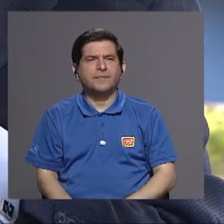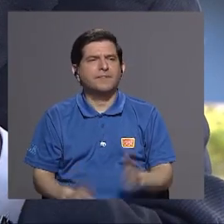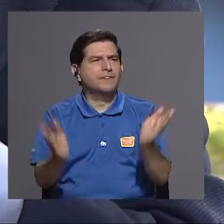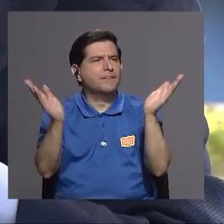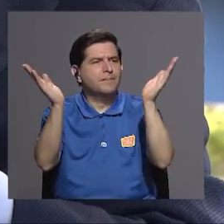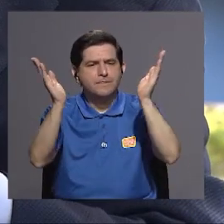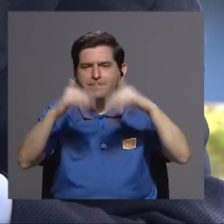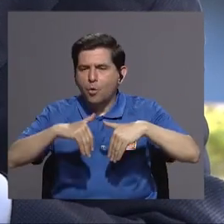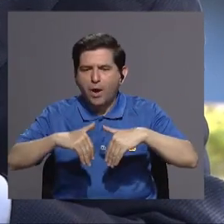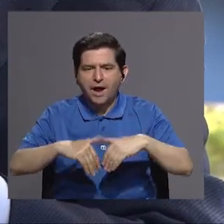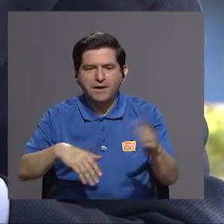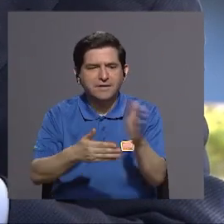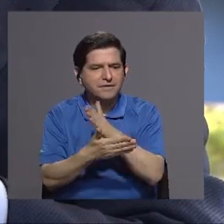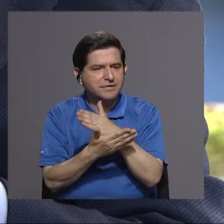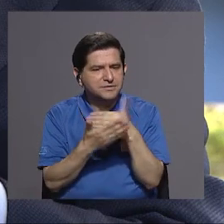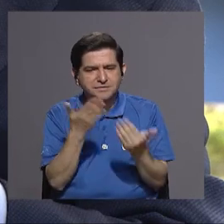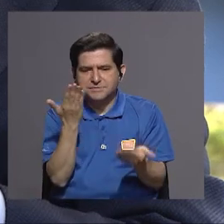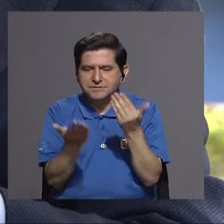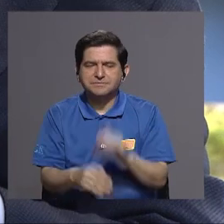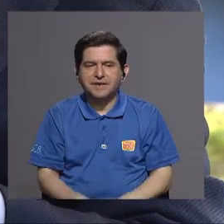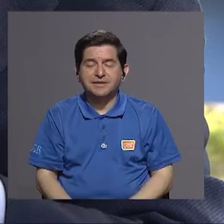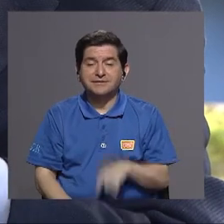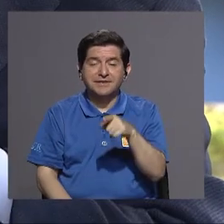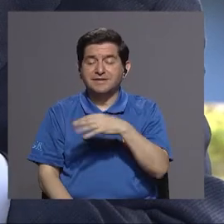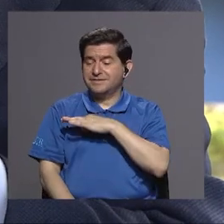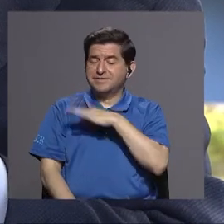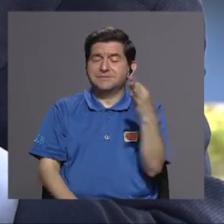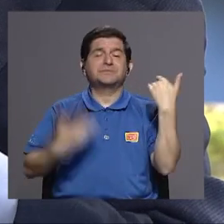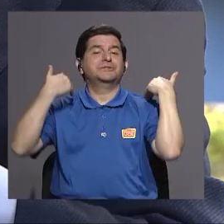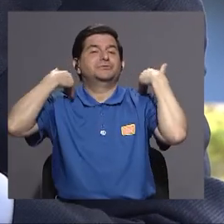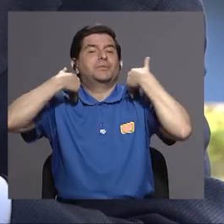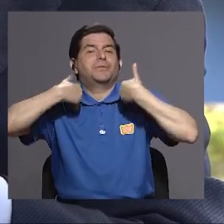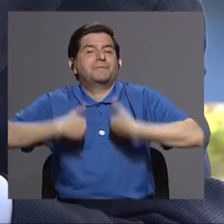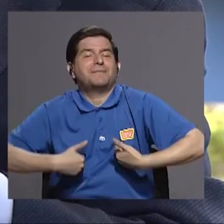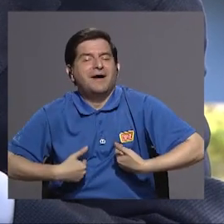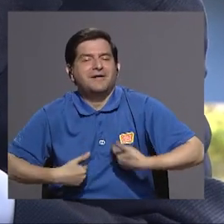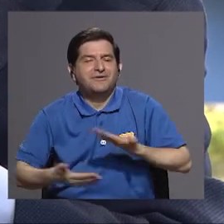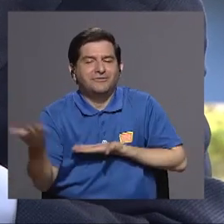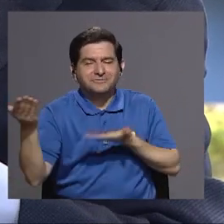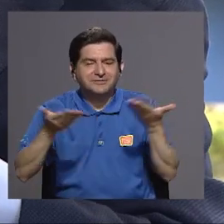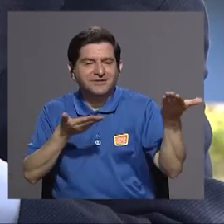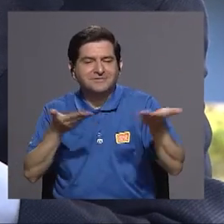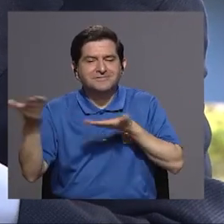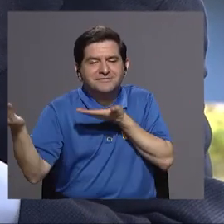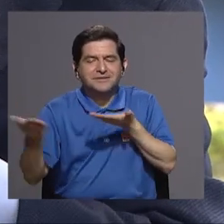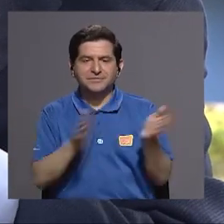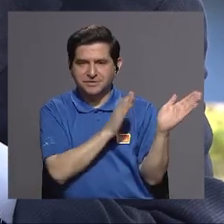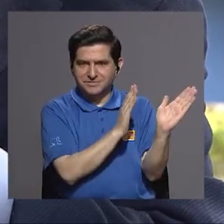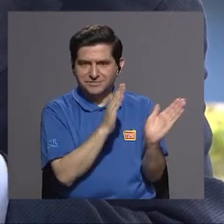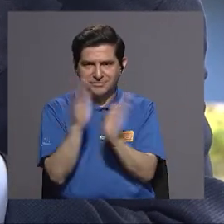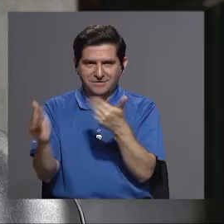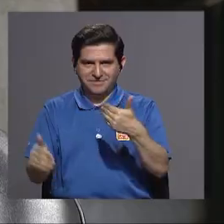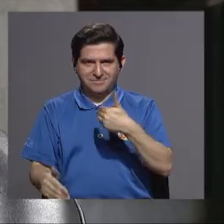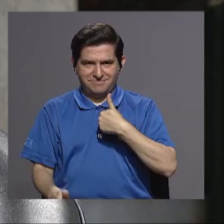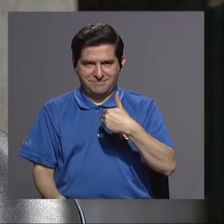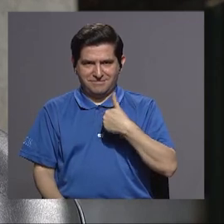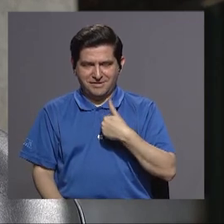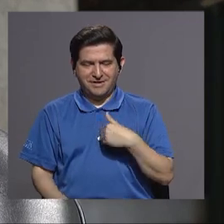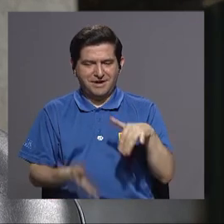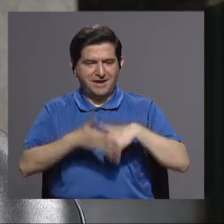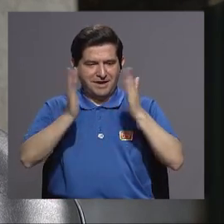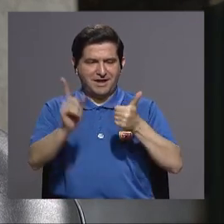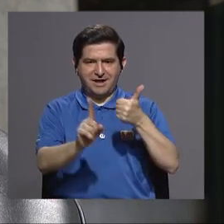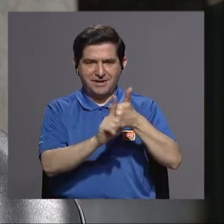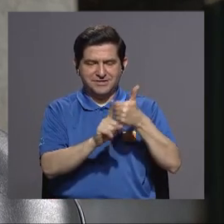ninguna porque es la parte del espíritu humanístico del servicio que y la formación que deben de tener los